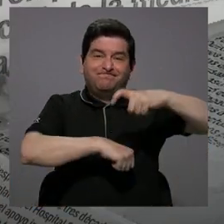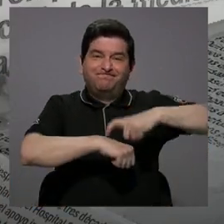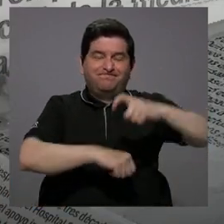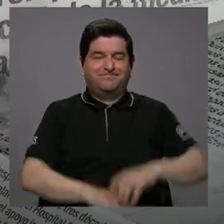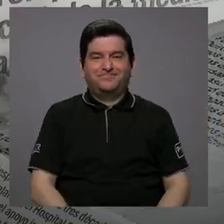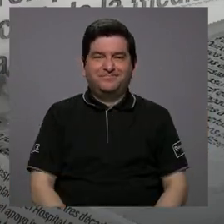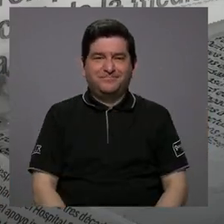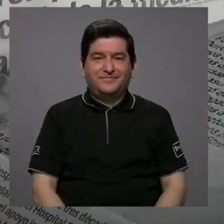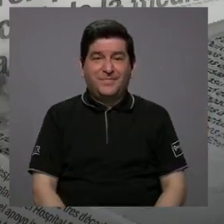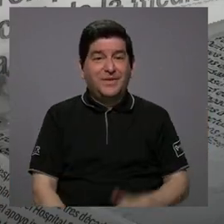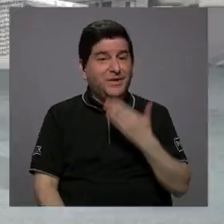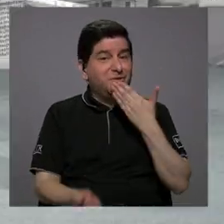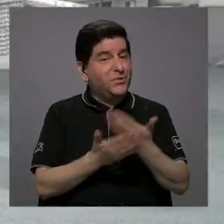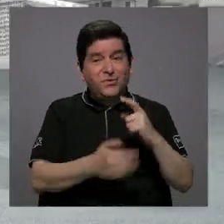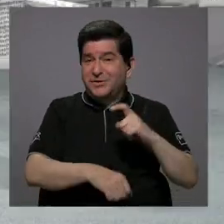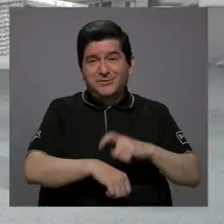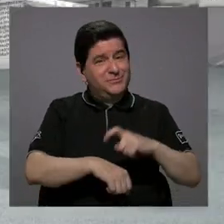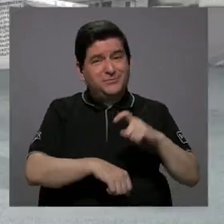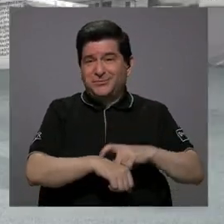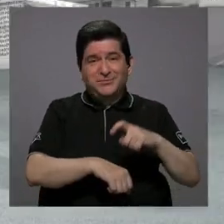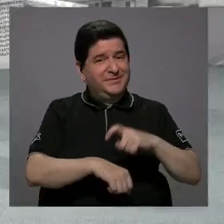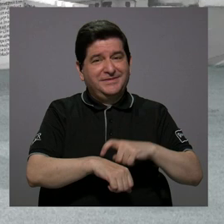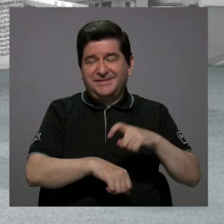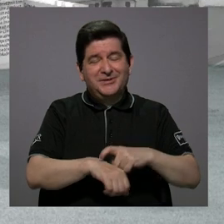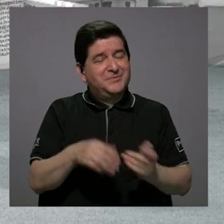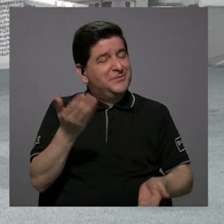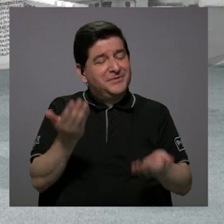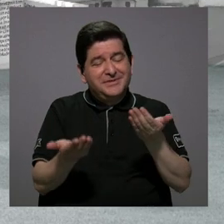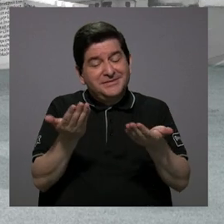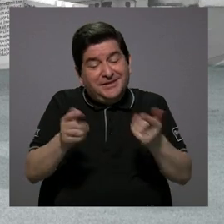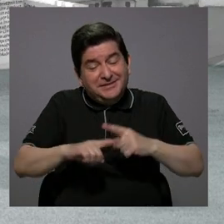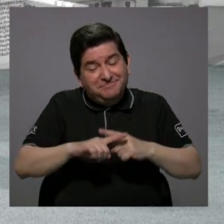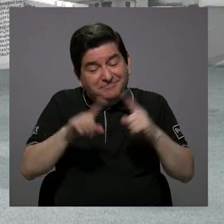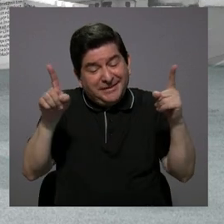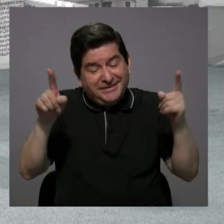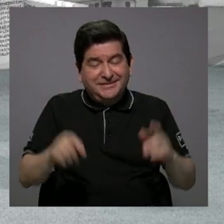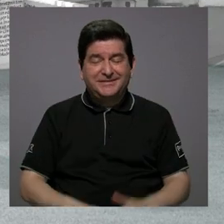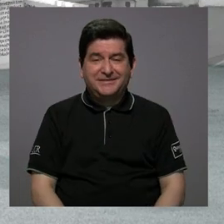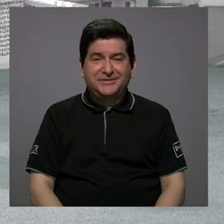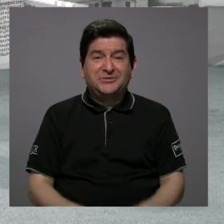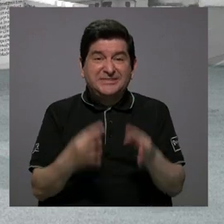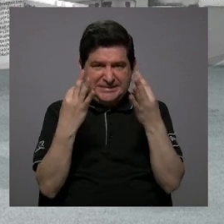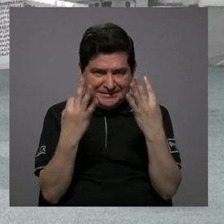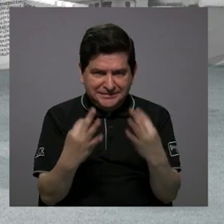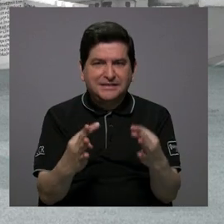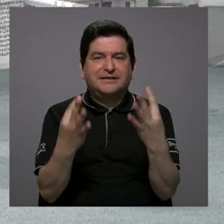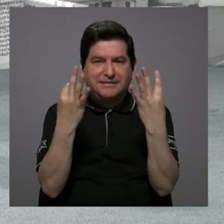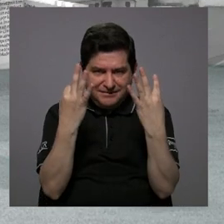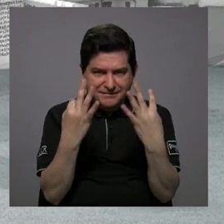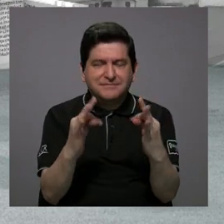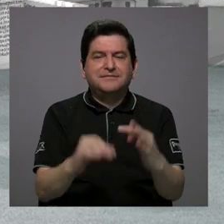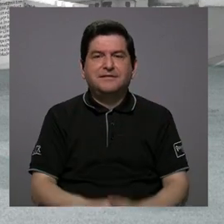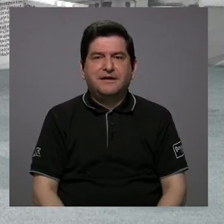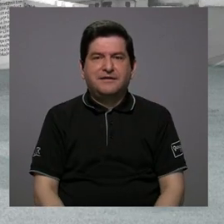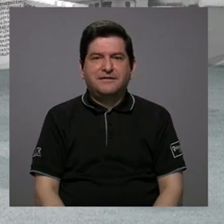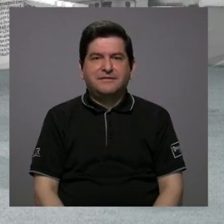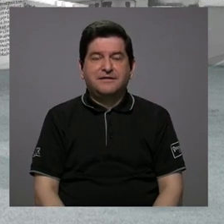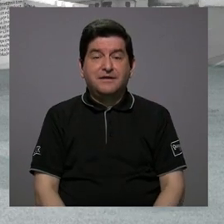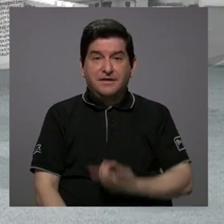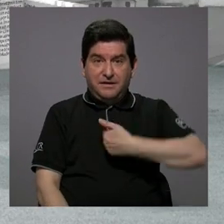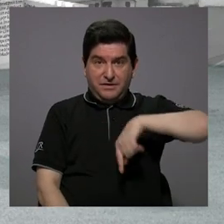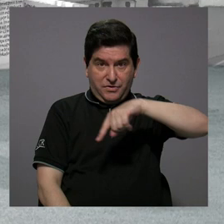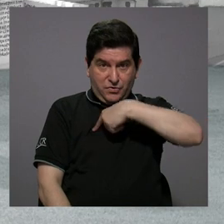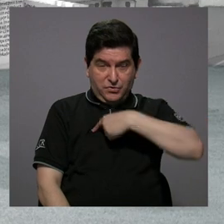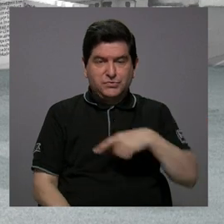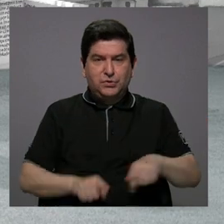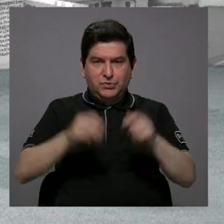No son buenos tiempos, no son buenos tiempos, pero estamos tratando de ver y a nosotros